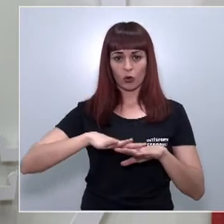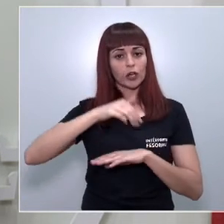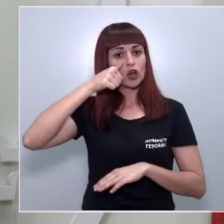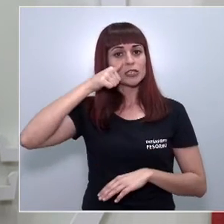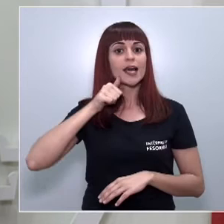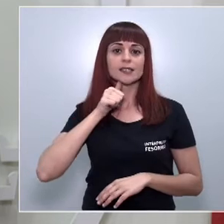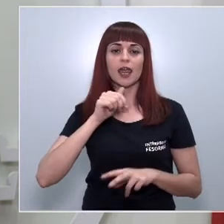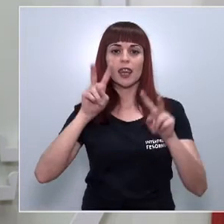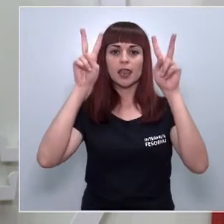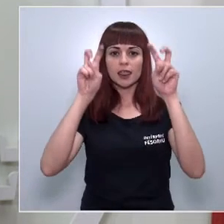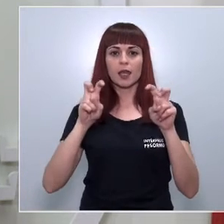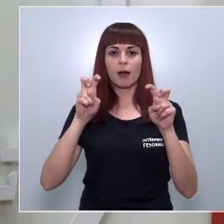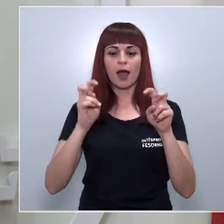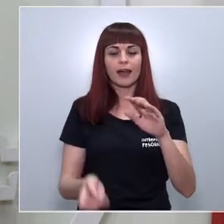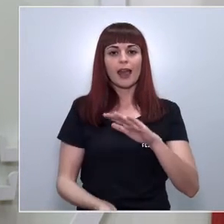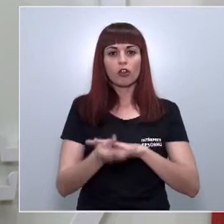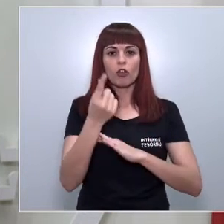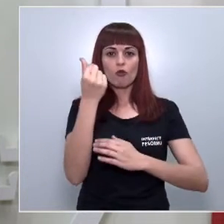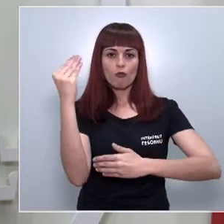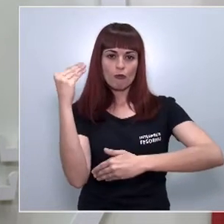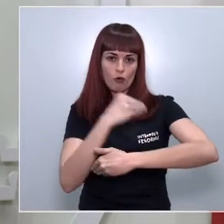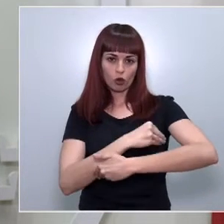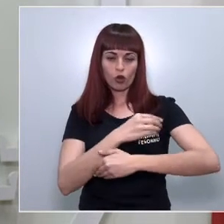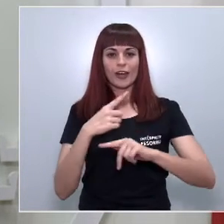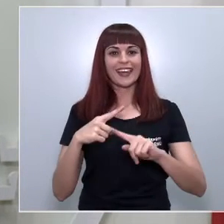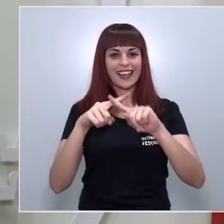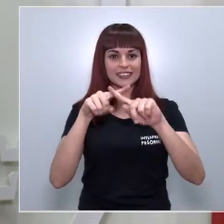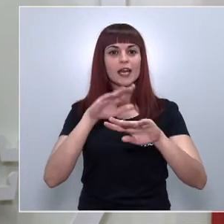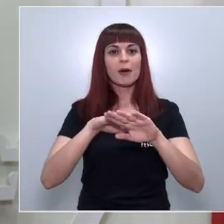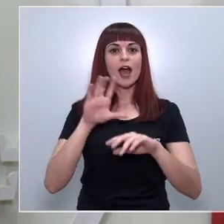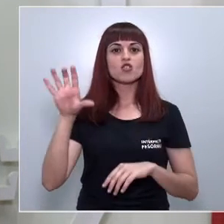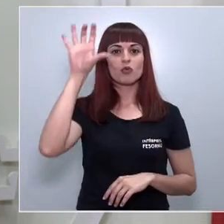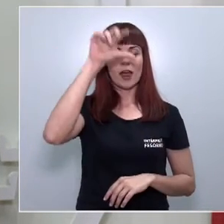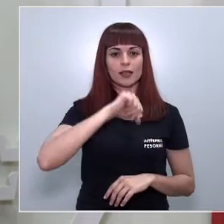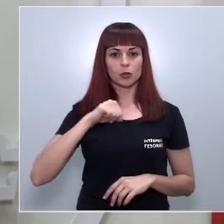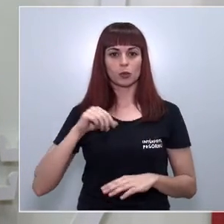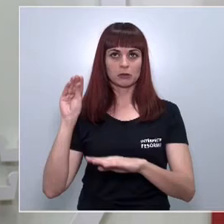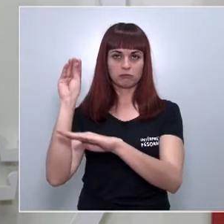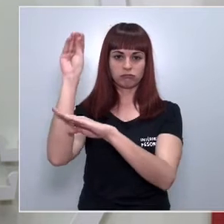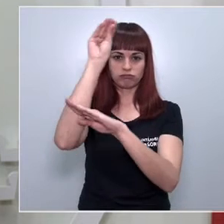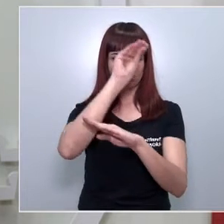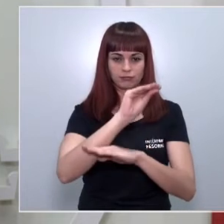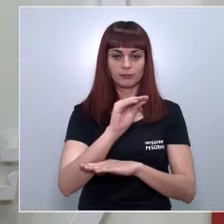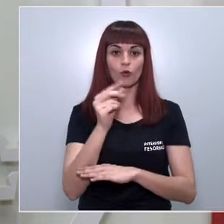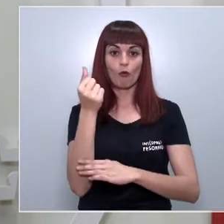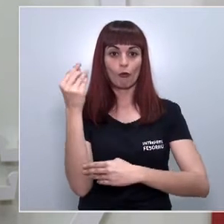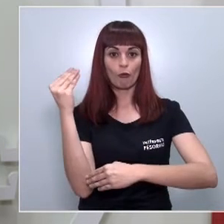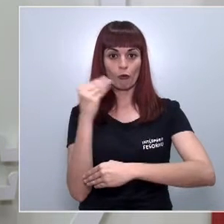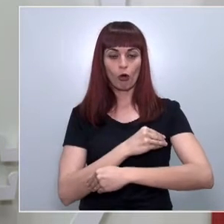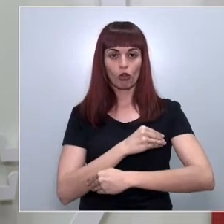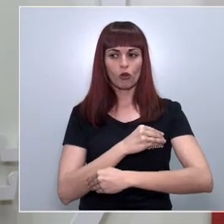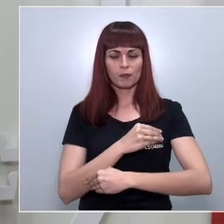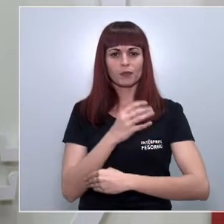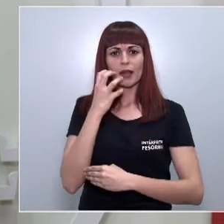Sánchez, sobre la creación de un fondo extra para las comunidades autónomas. Un fondo que